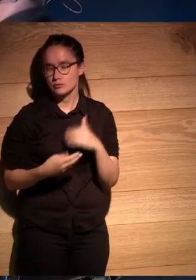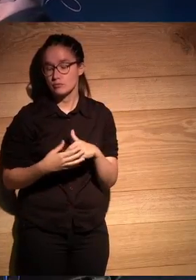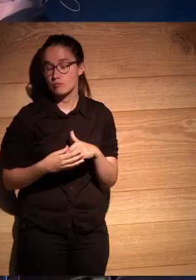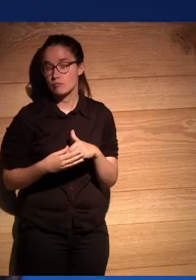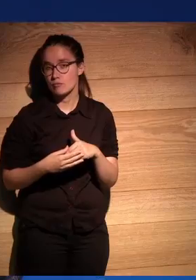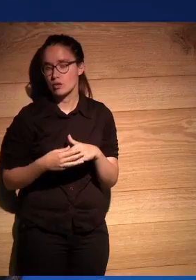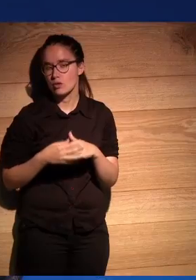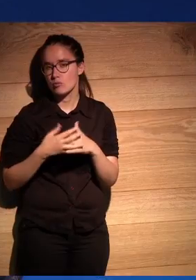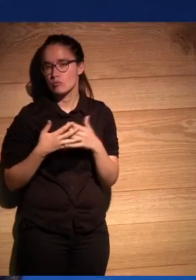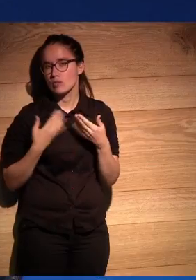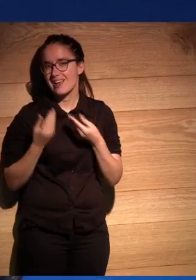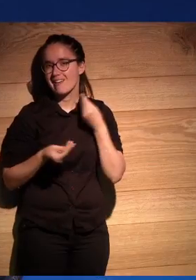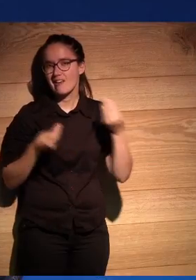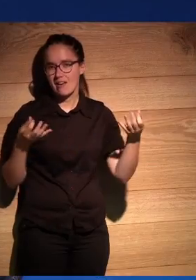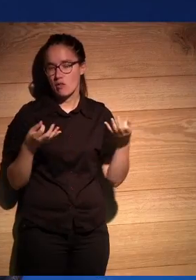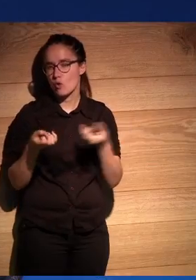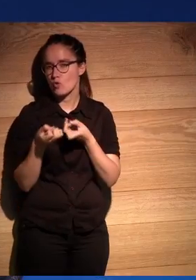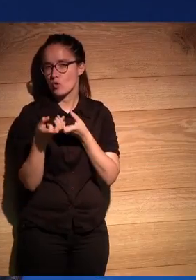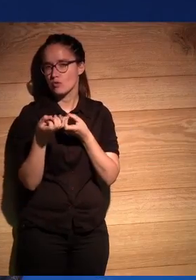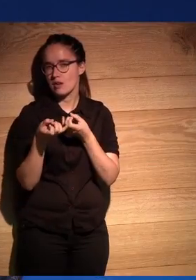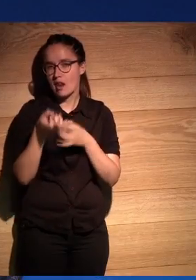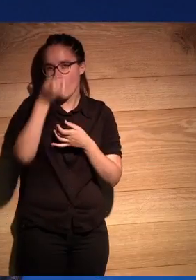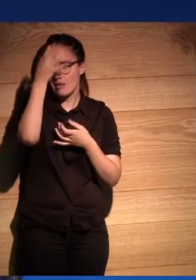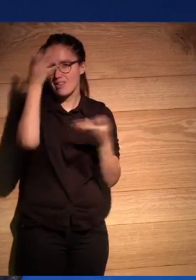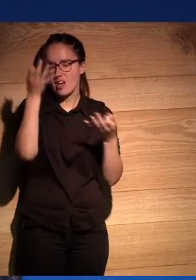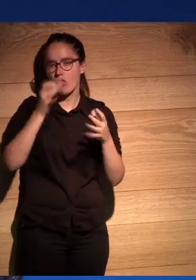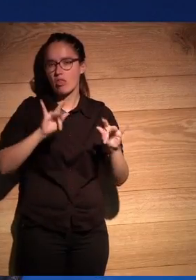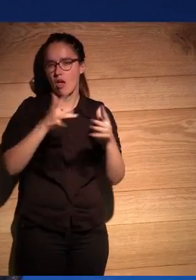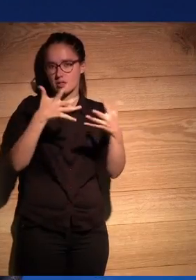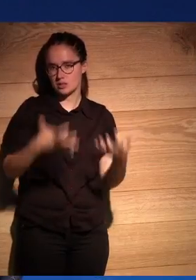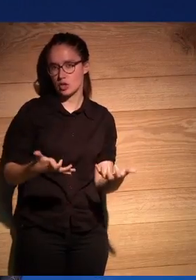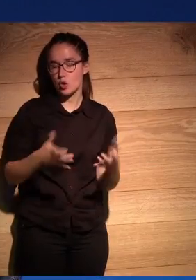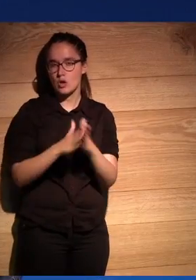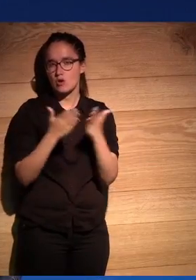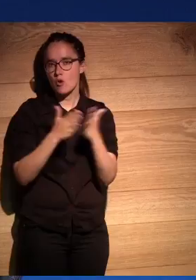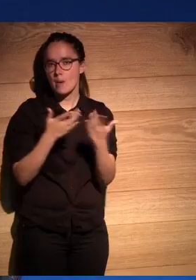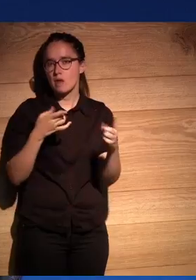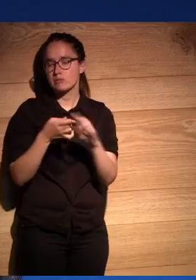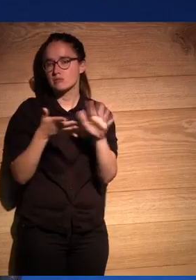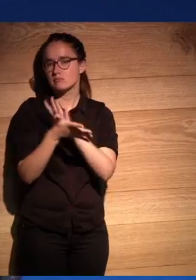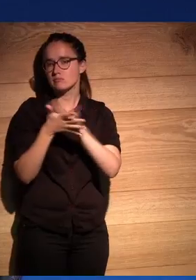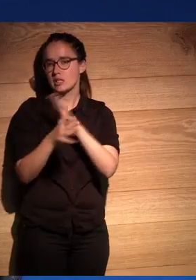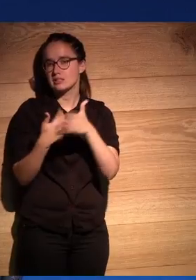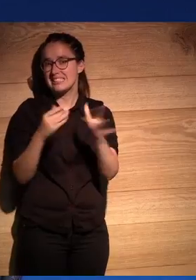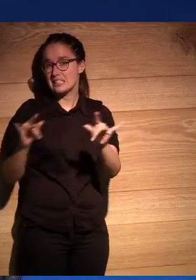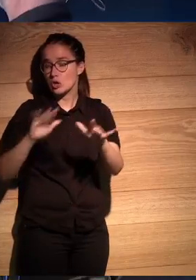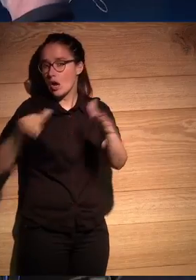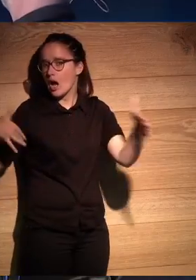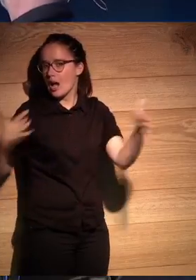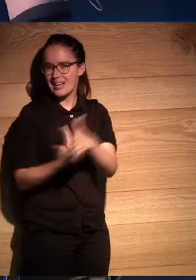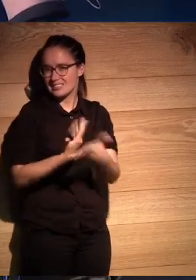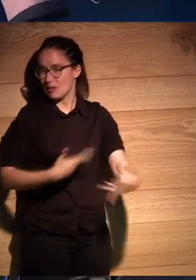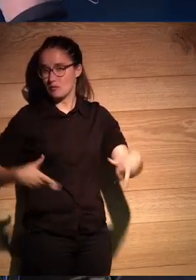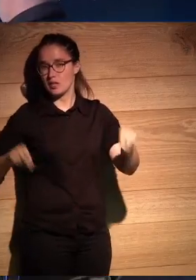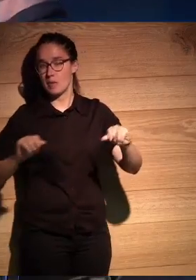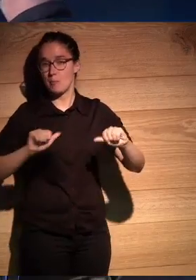no hace más que que narrar la idea del desierto quiero decir es una novela que se va vaciando hacia el desierto hasta quedar completamente vacía esa